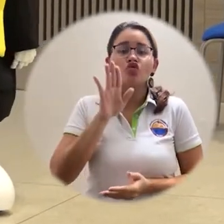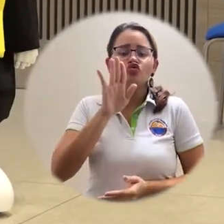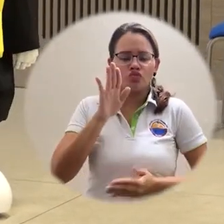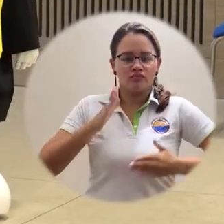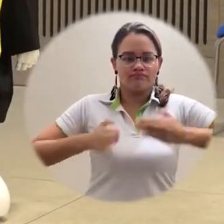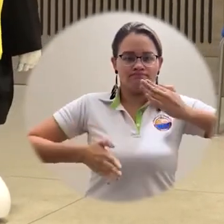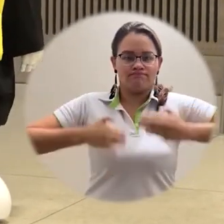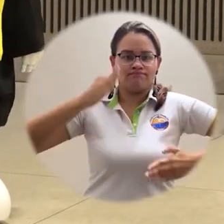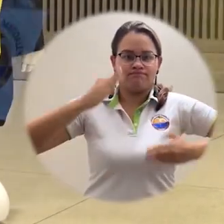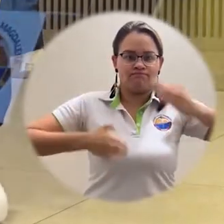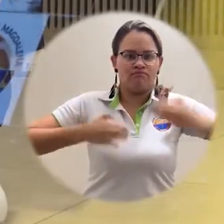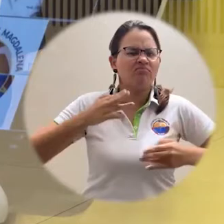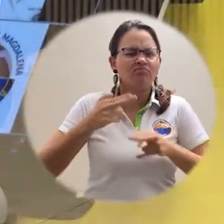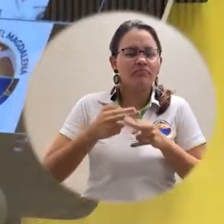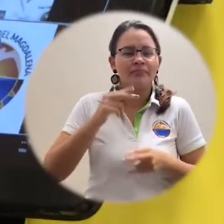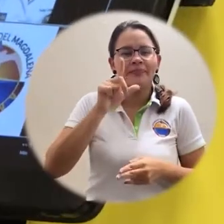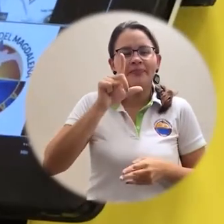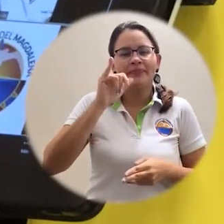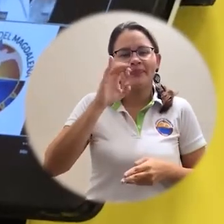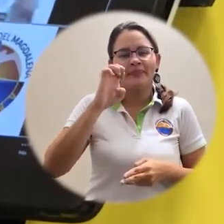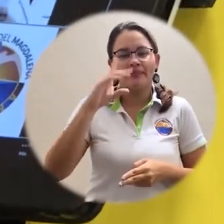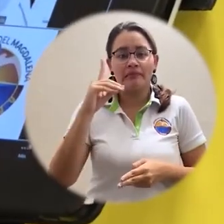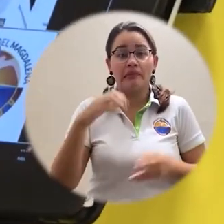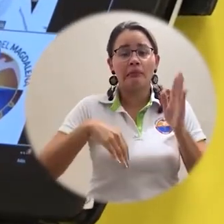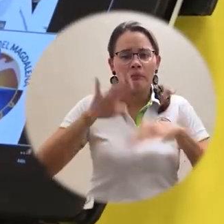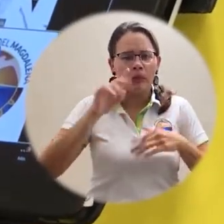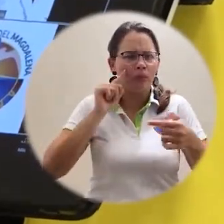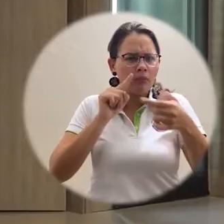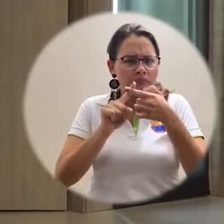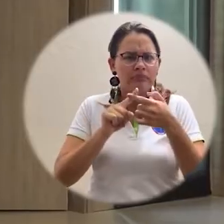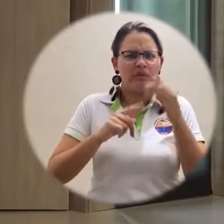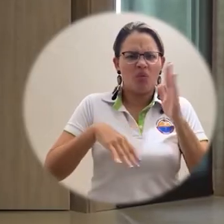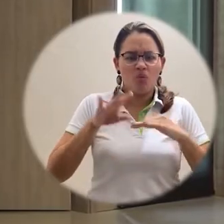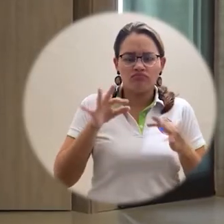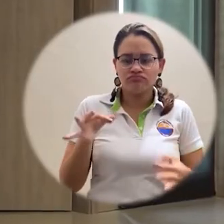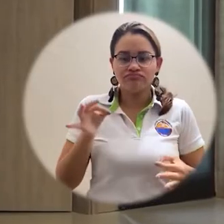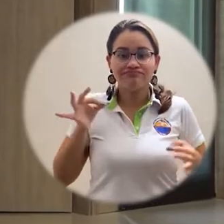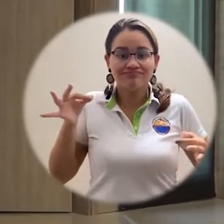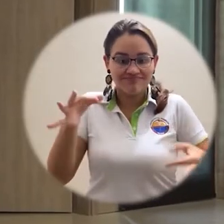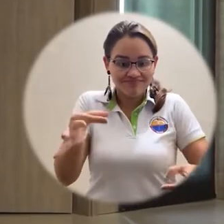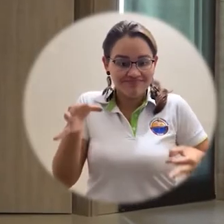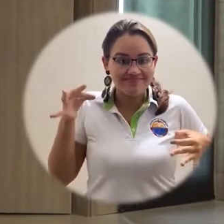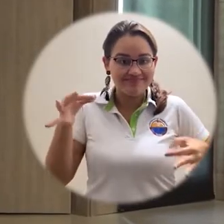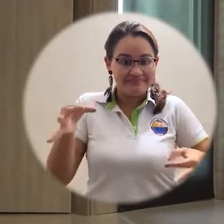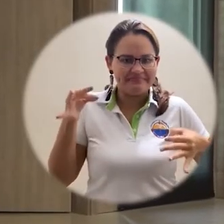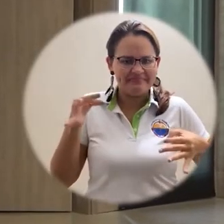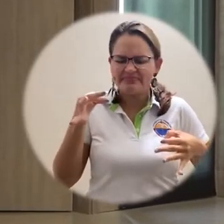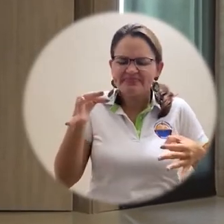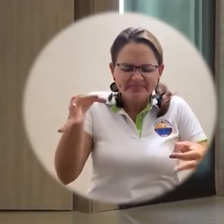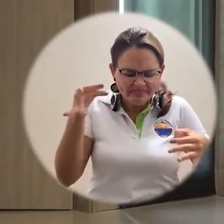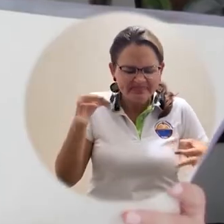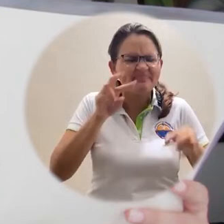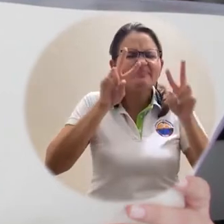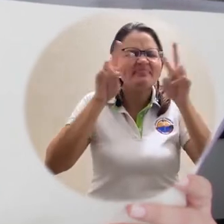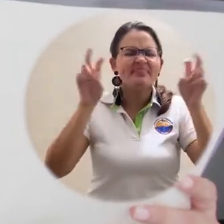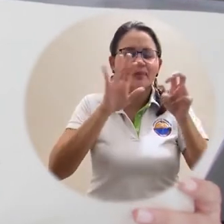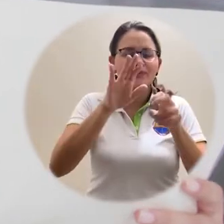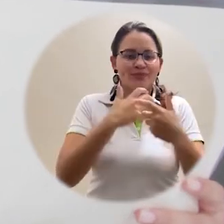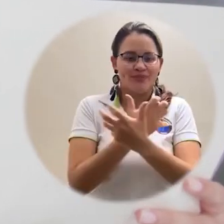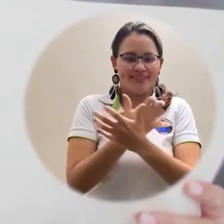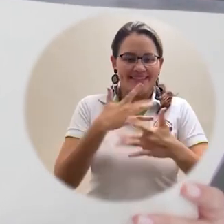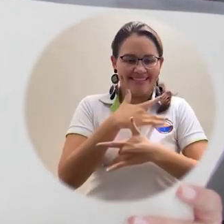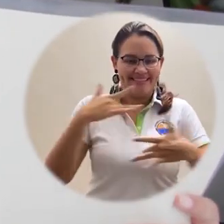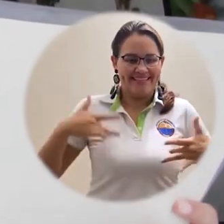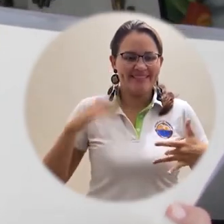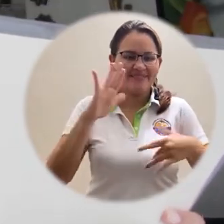robot humanoide, la representaba ante el rector de la institución, recibiendo el anhelado diploma que le daba la categoría del profesional en ciencias de la salud,